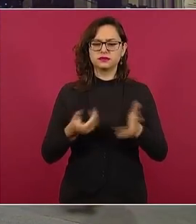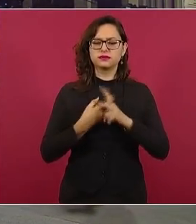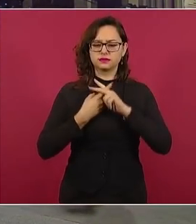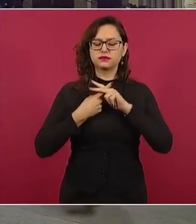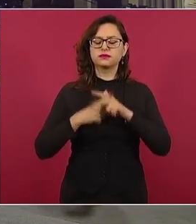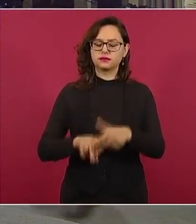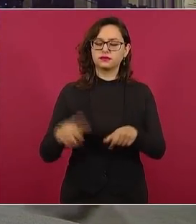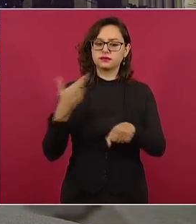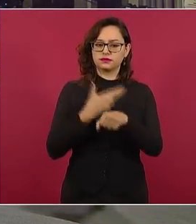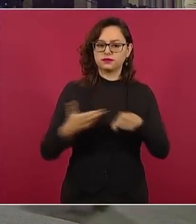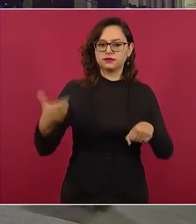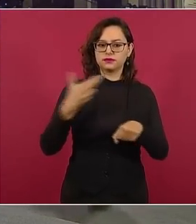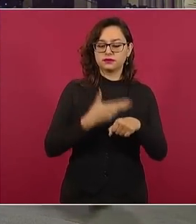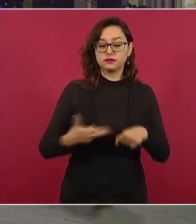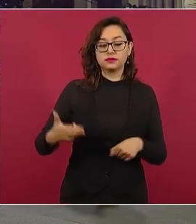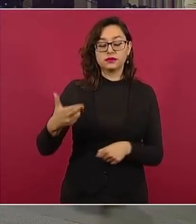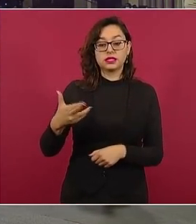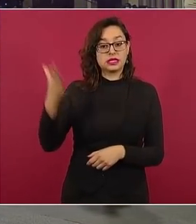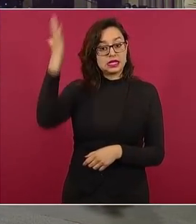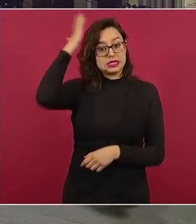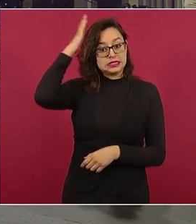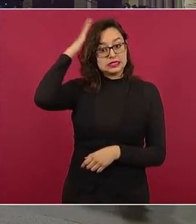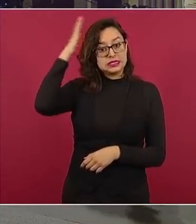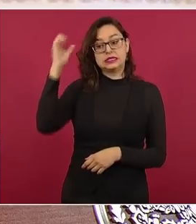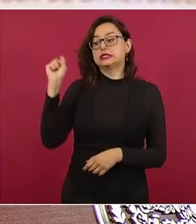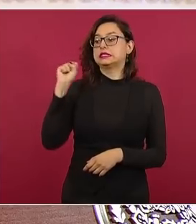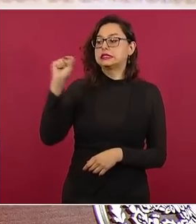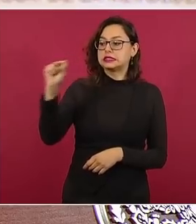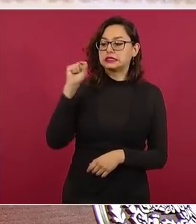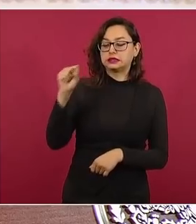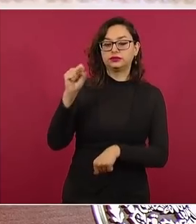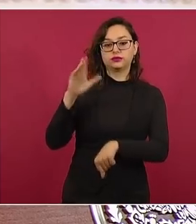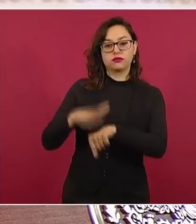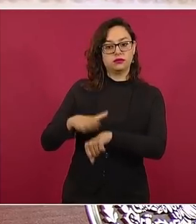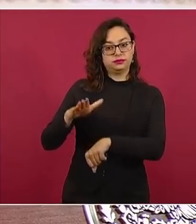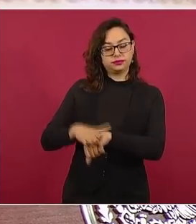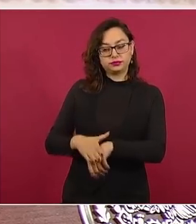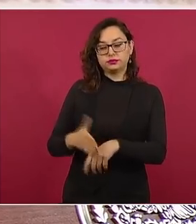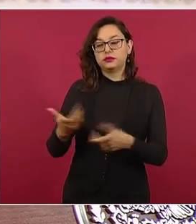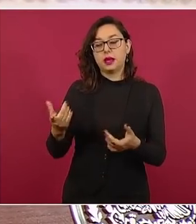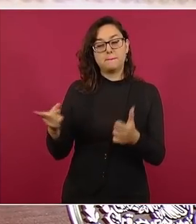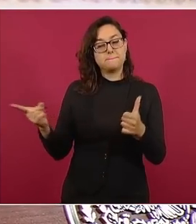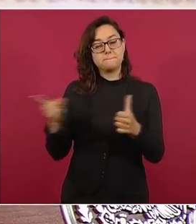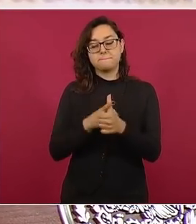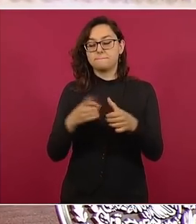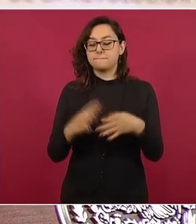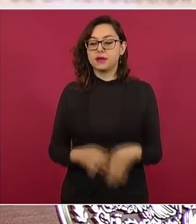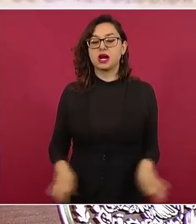a los dirigentes sindicales para que se busque el diálogo.